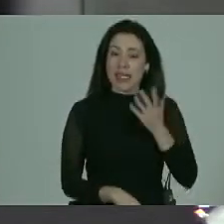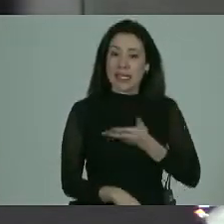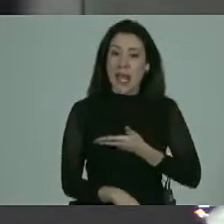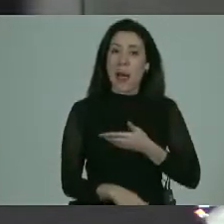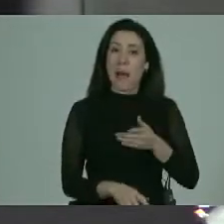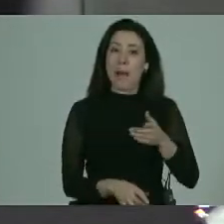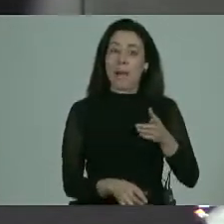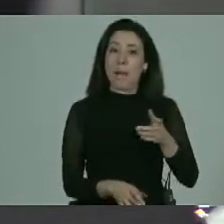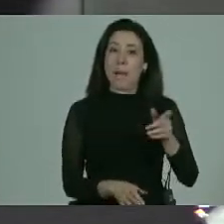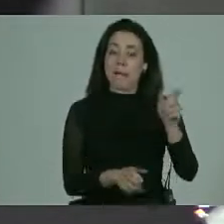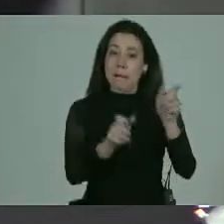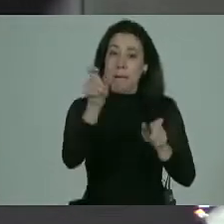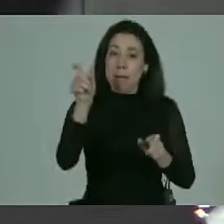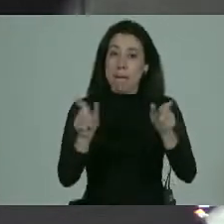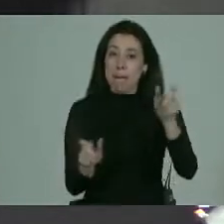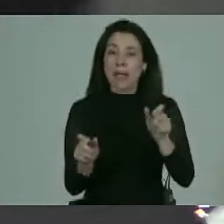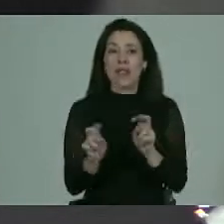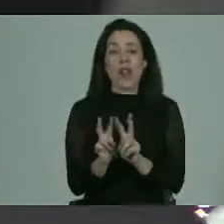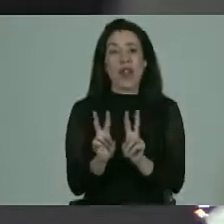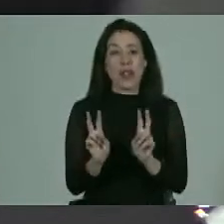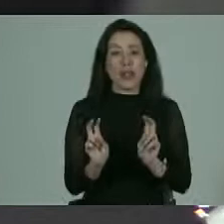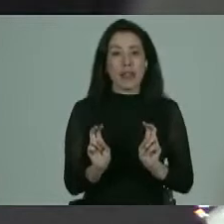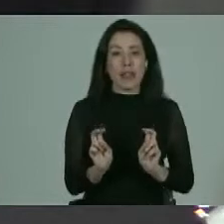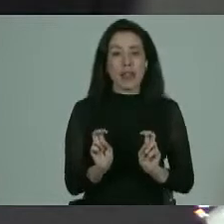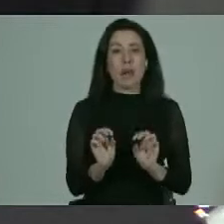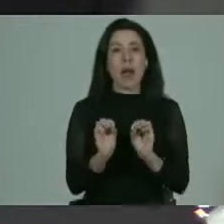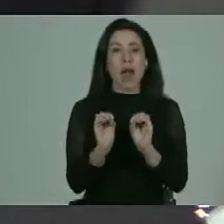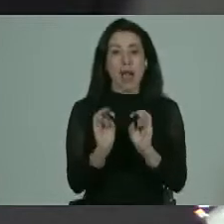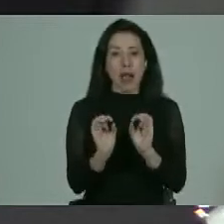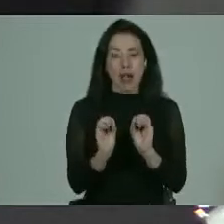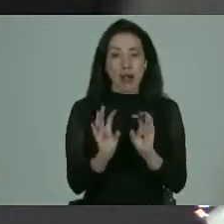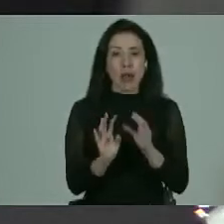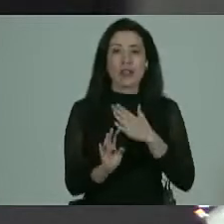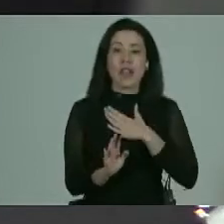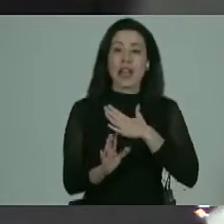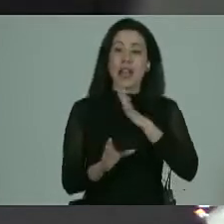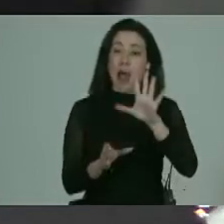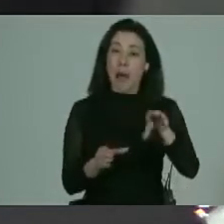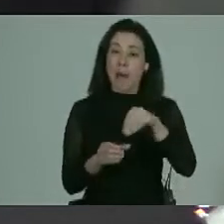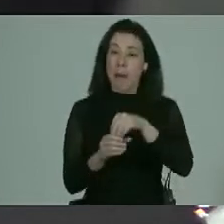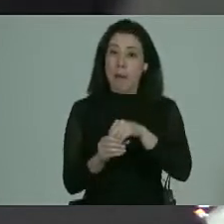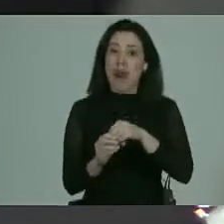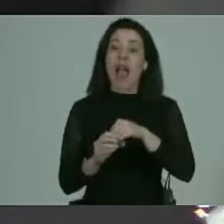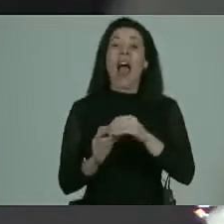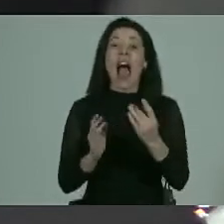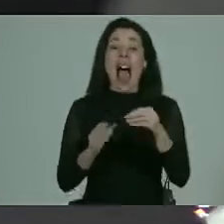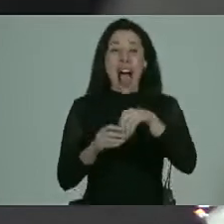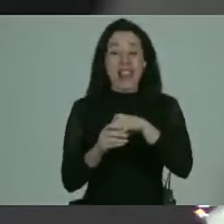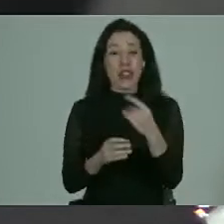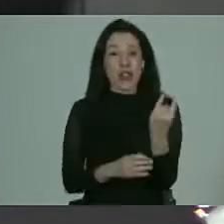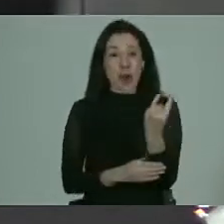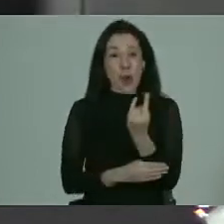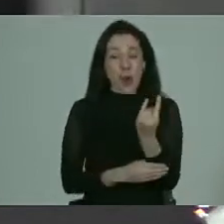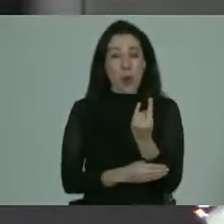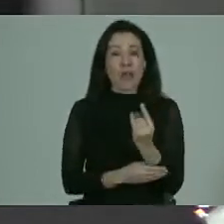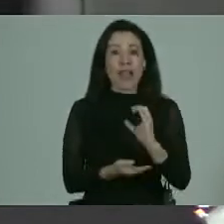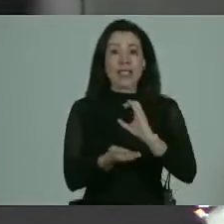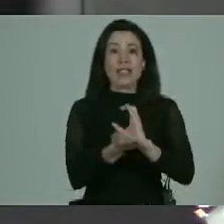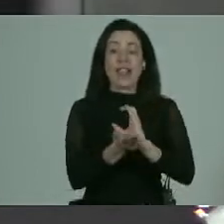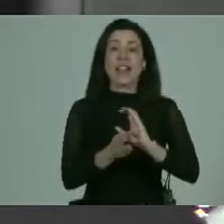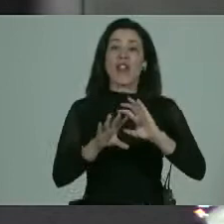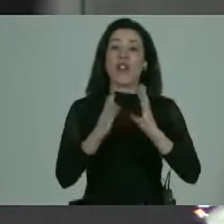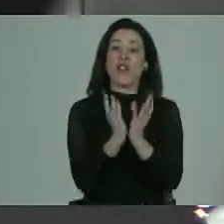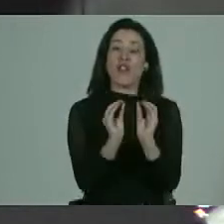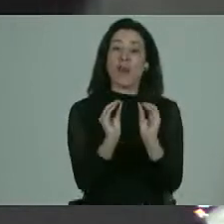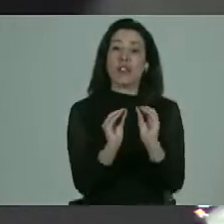hay personales aquí personas del tema de la educación que quieren incorporar dentro de sus universidades centros de formación